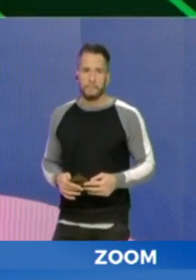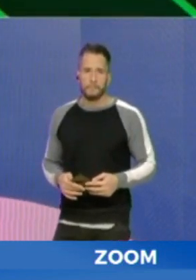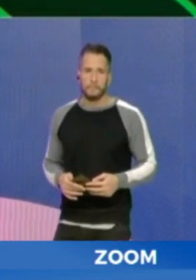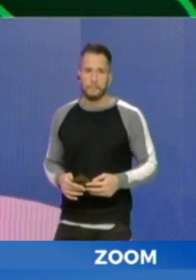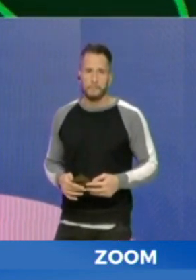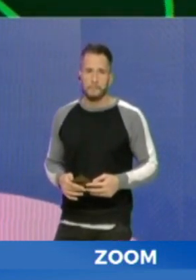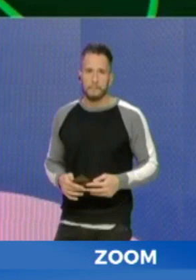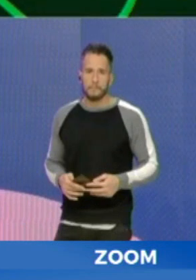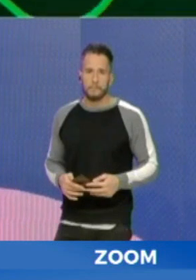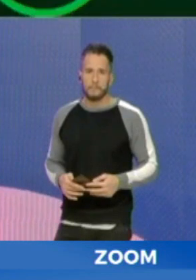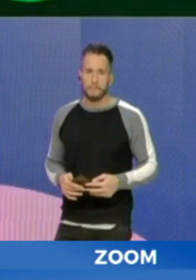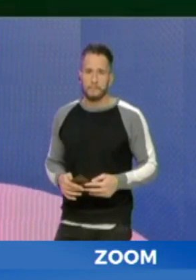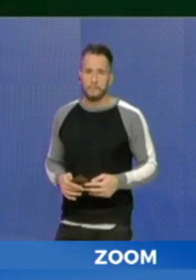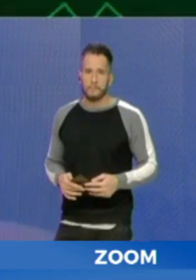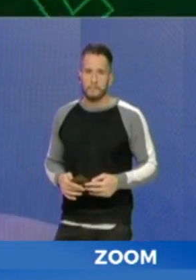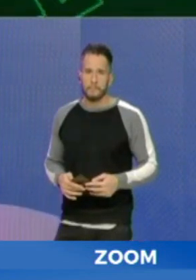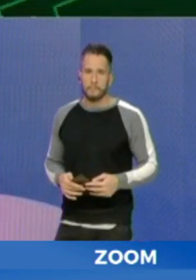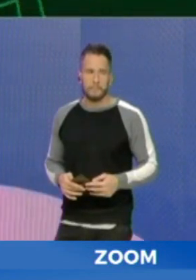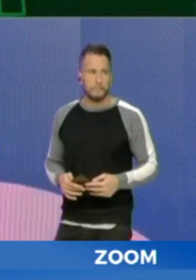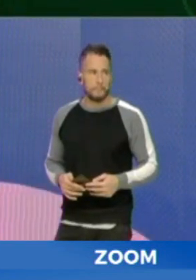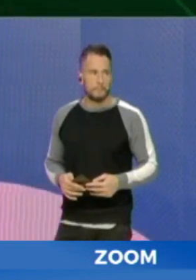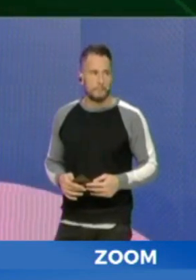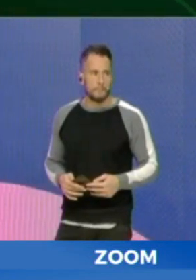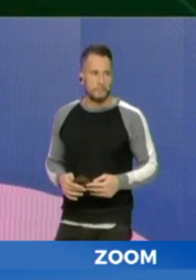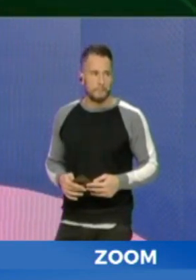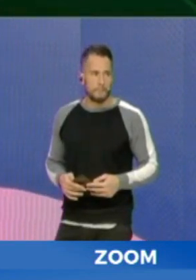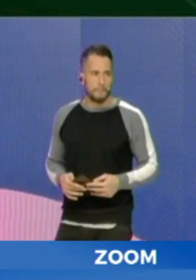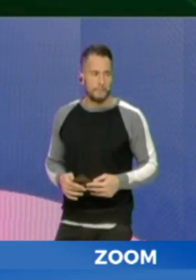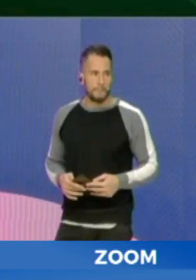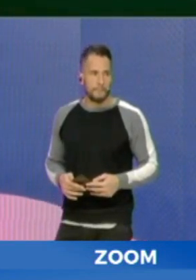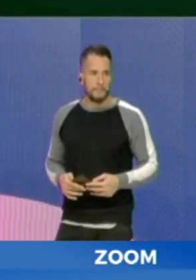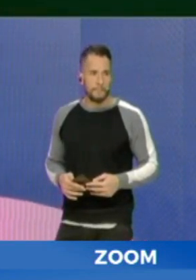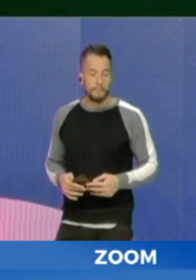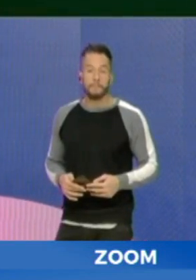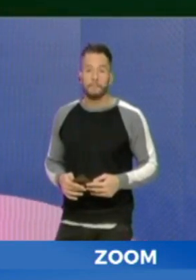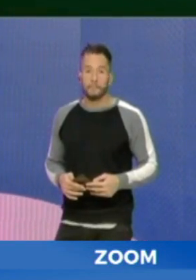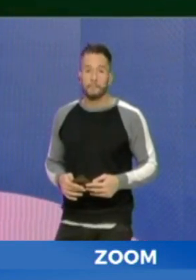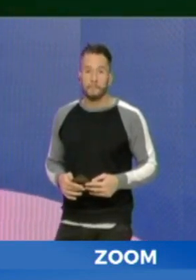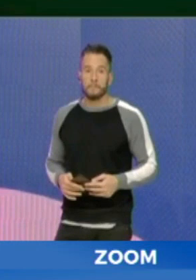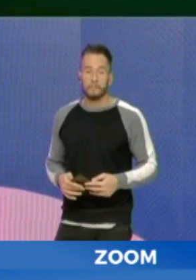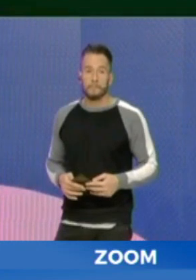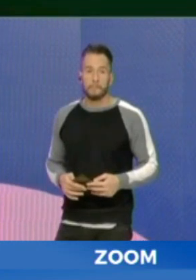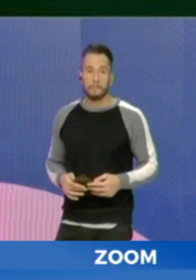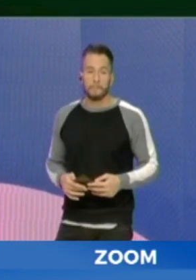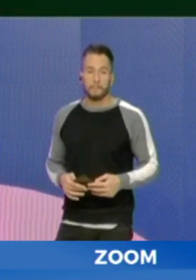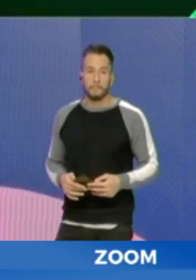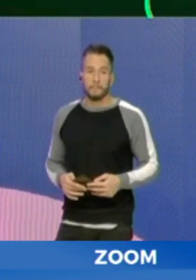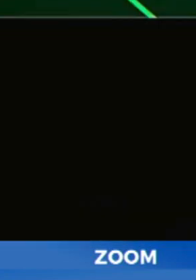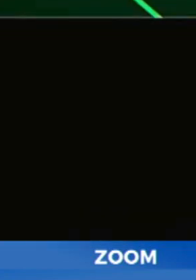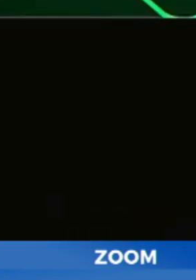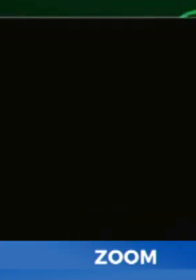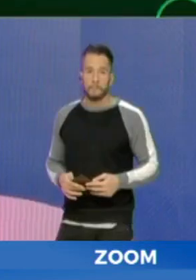La propuesta es muy interesante, se le brinda también los espacios de taller, que apunta más al